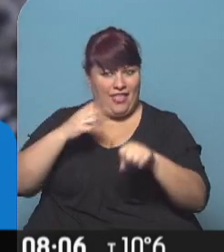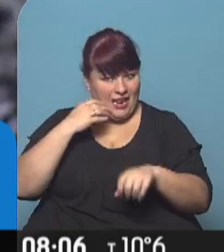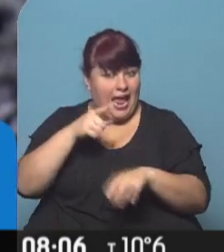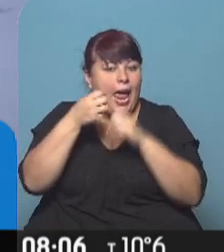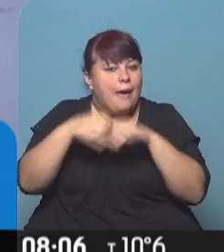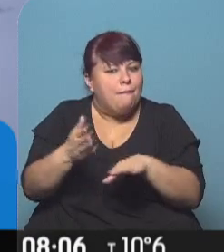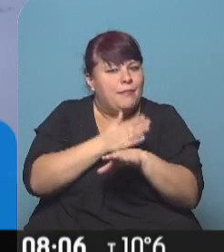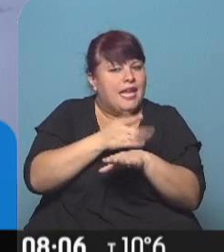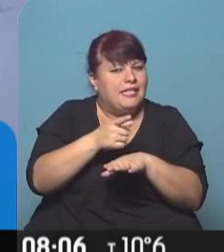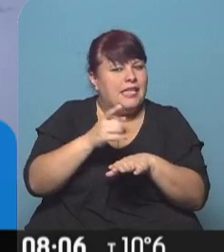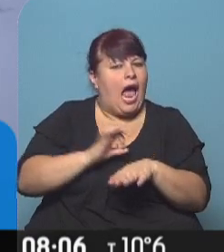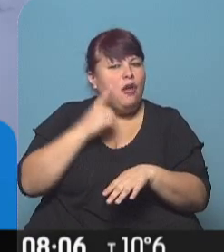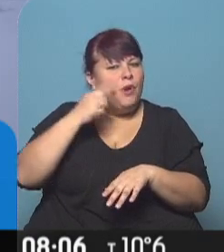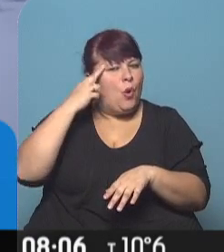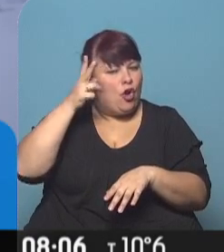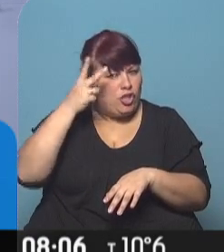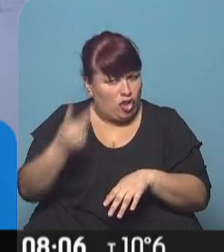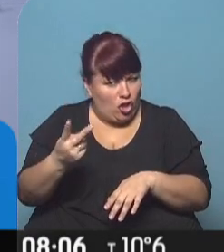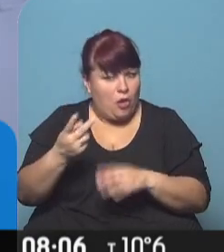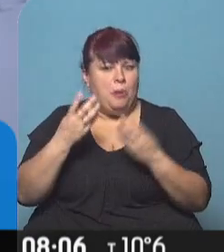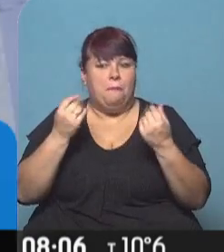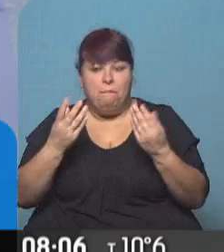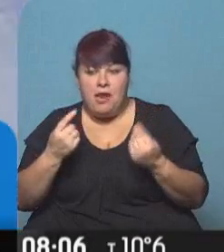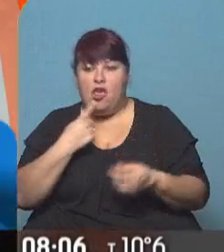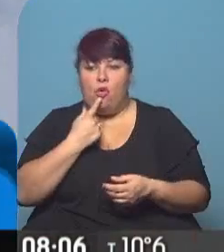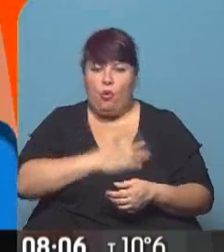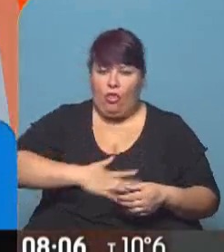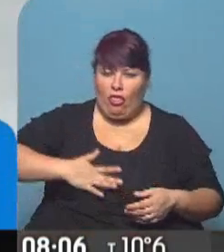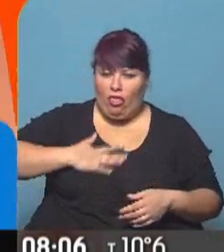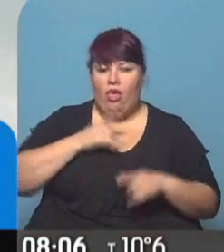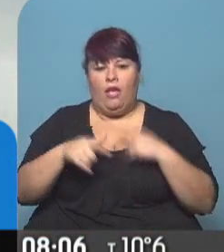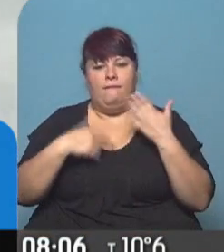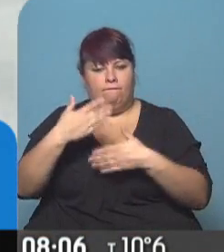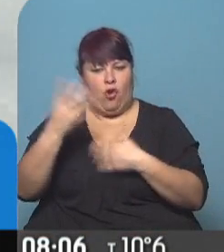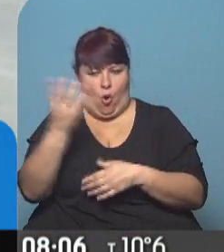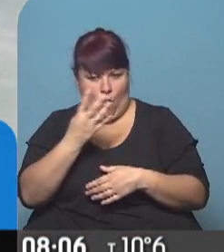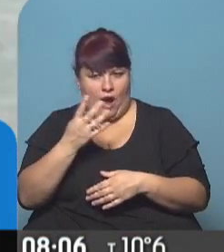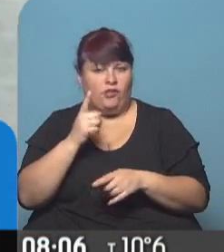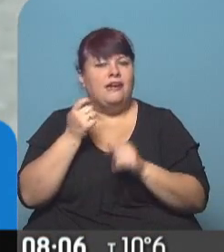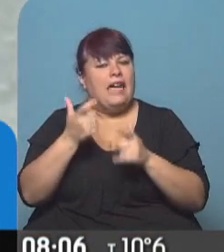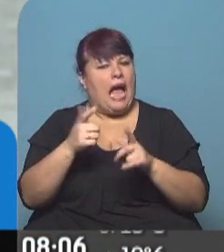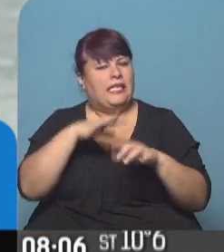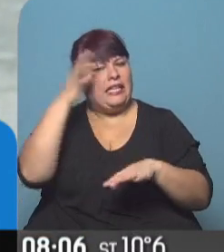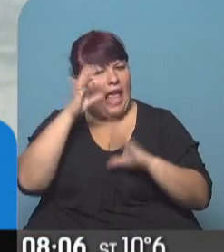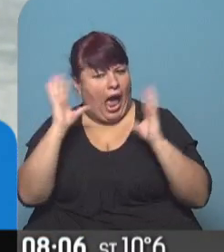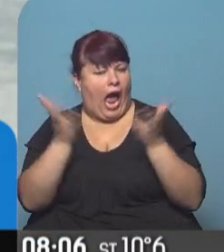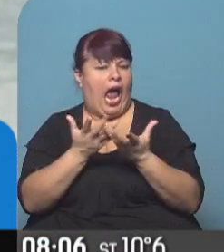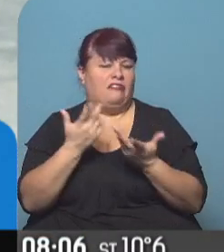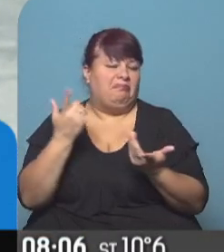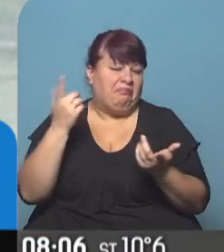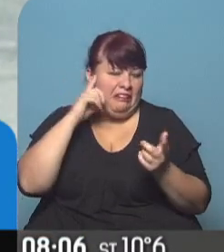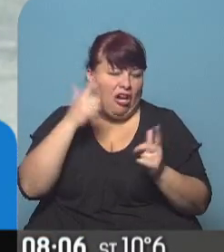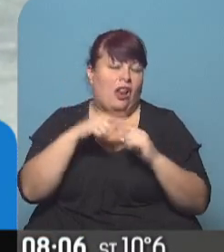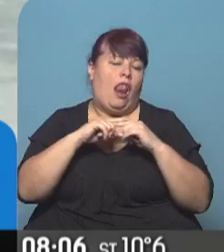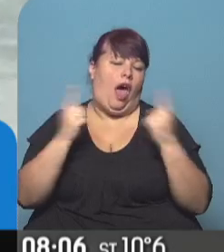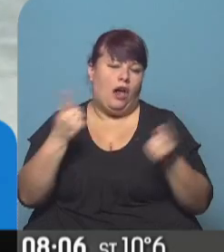principio del año 82, el miedo, la incertidumbre se van apoderando de los cuatro. Casi con una puesta teatral se vuelve ingenua y un